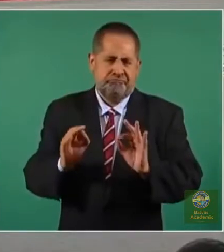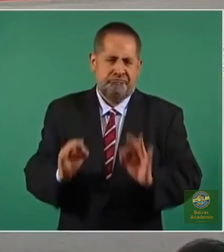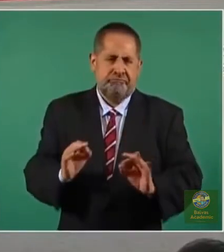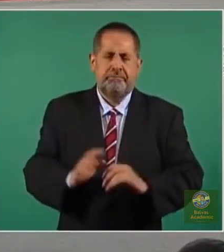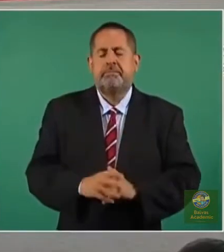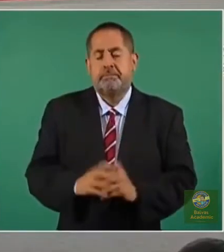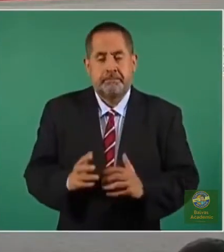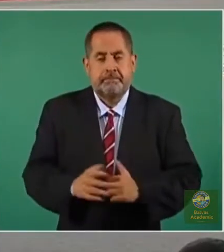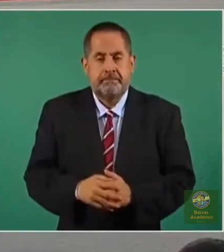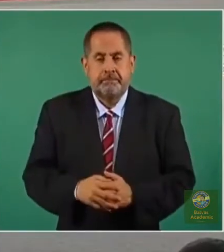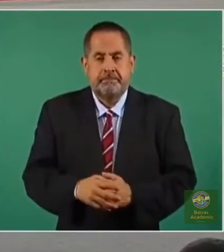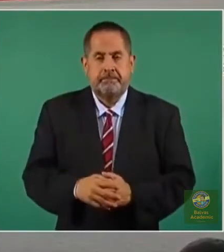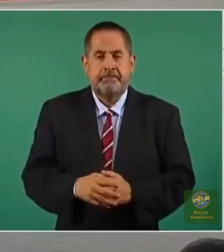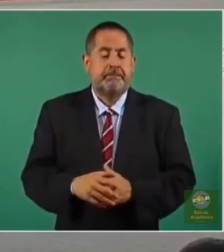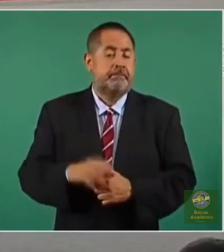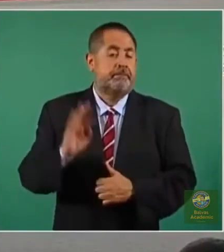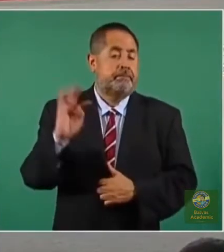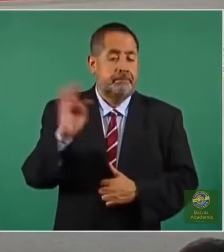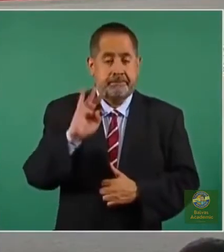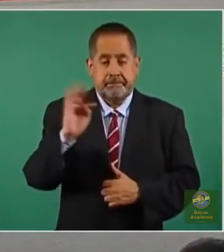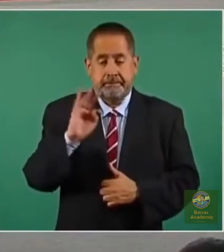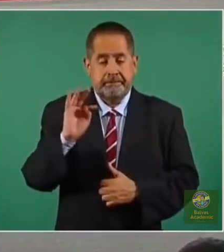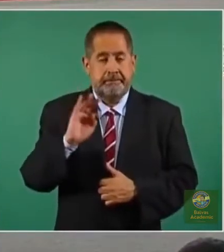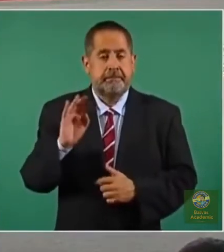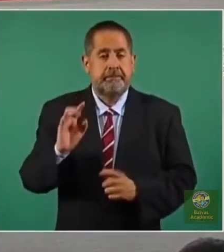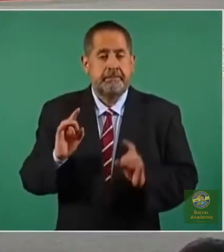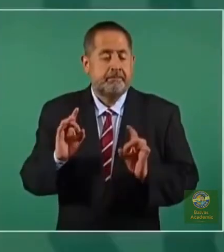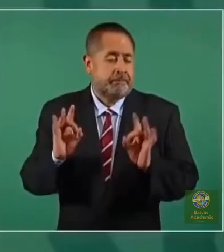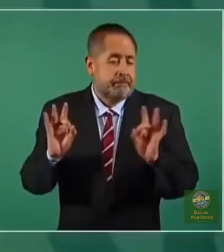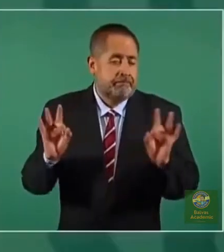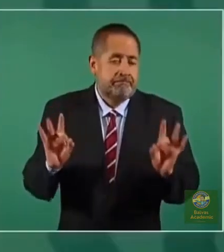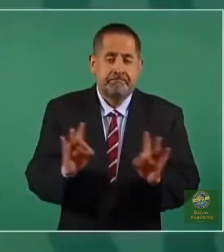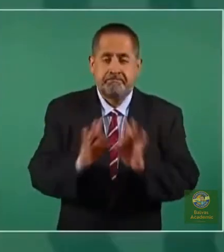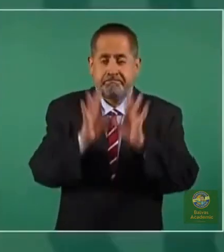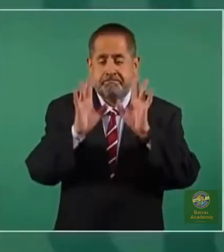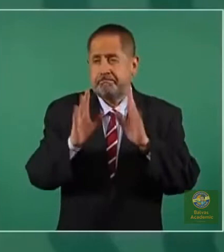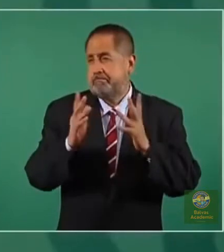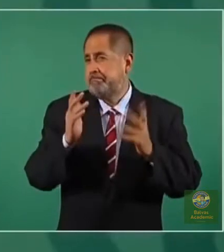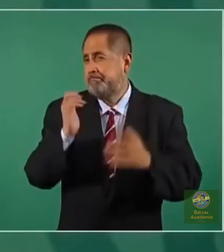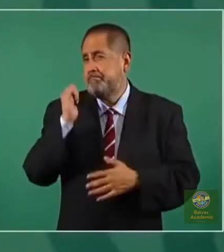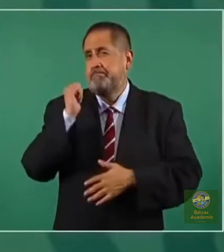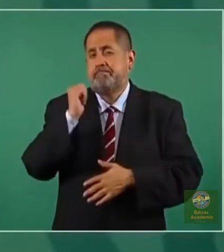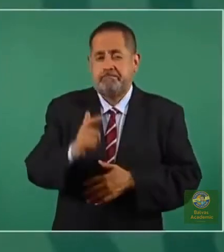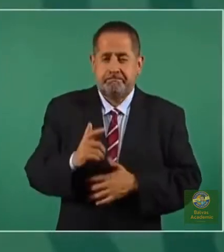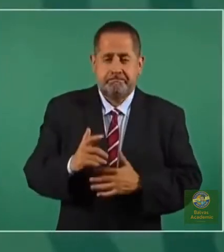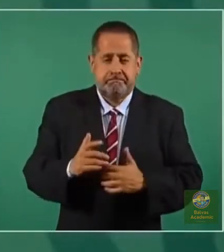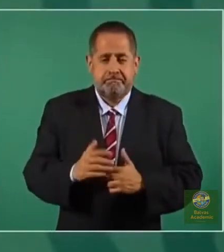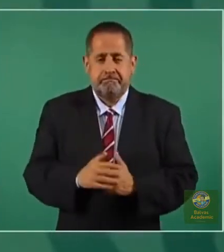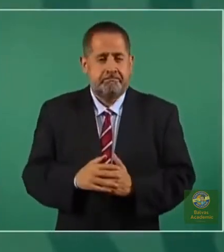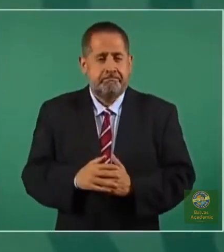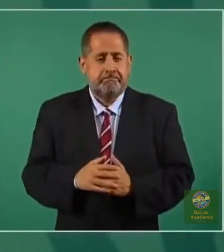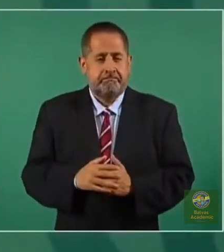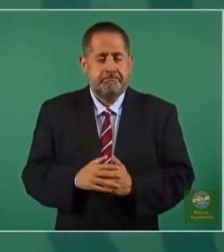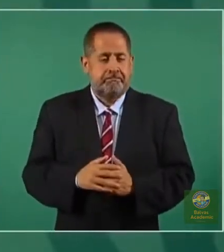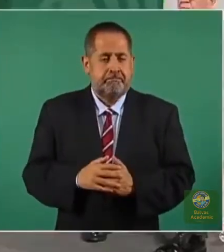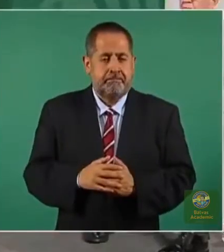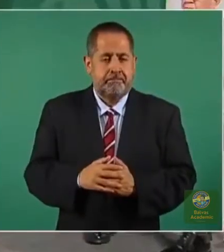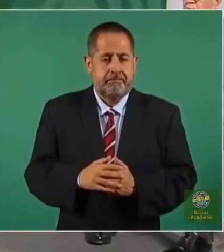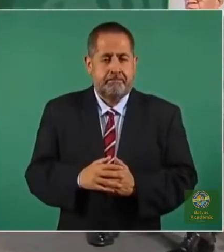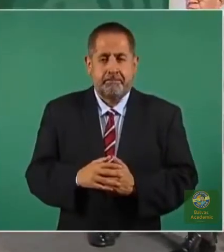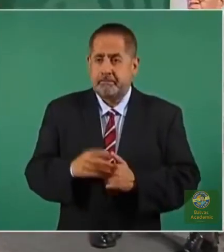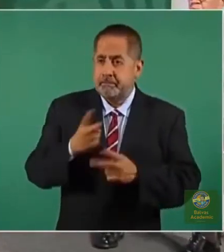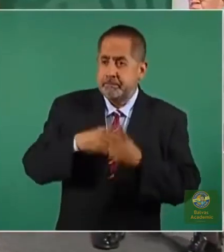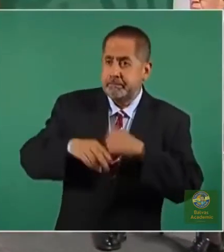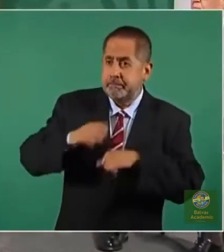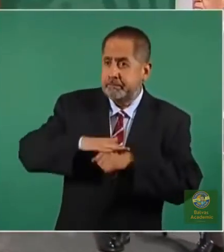caso de que se presentara una situación de